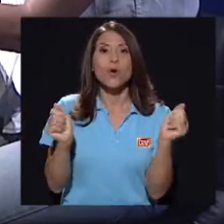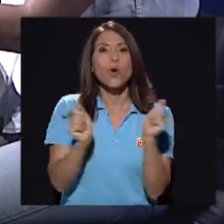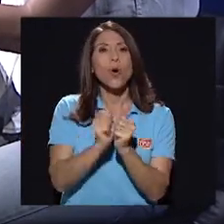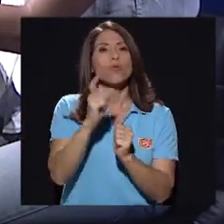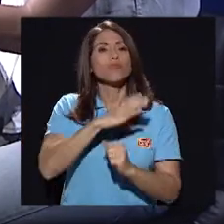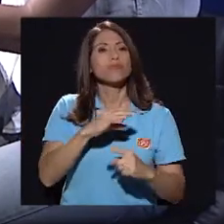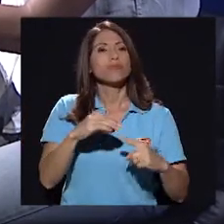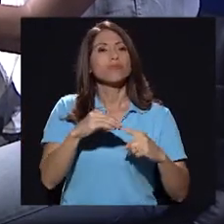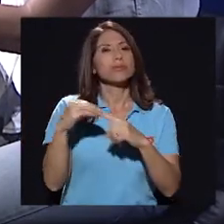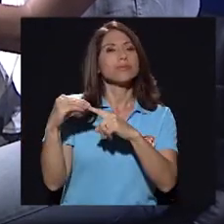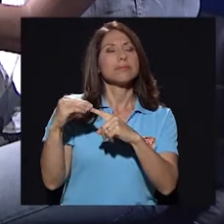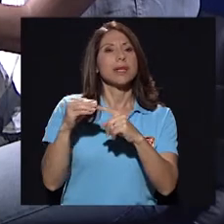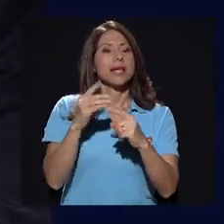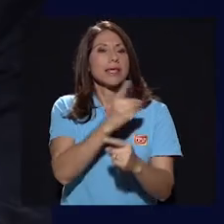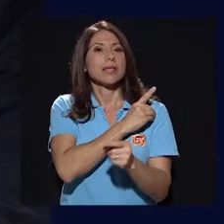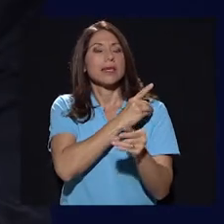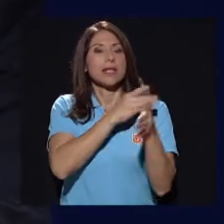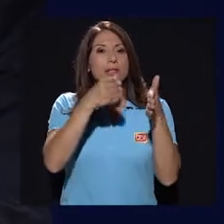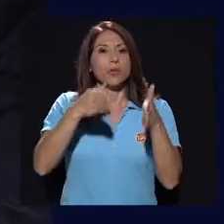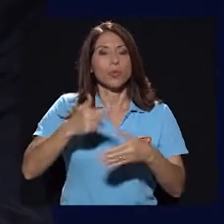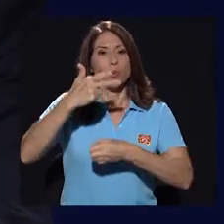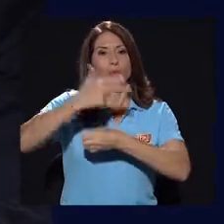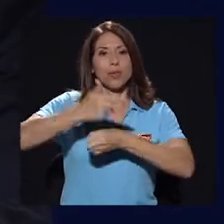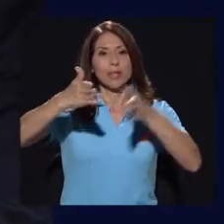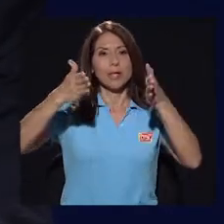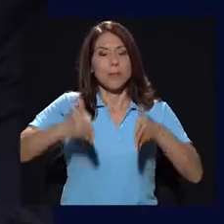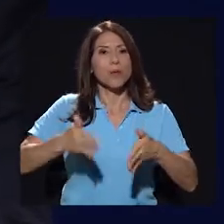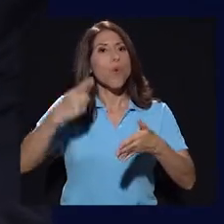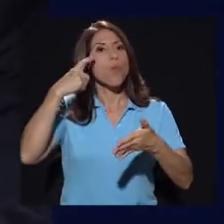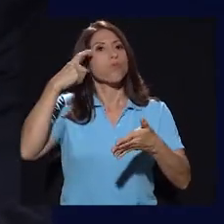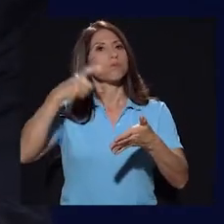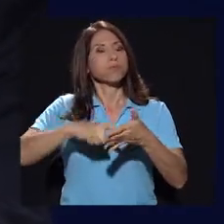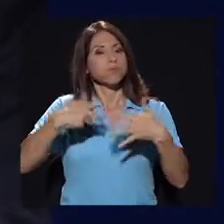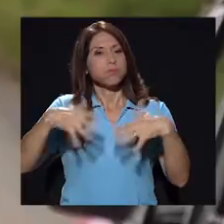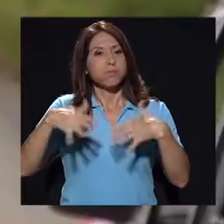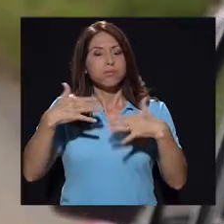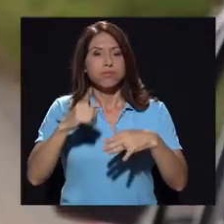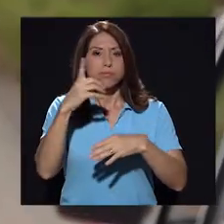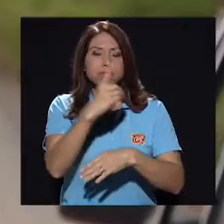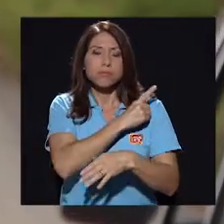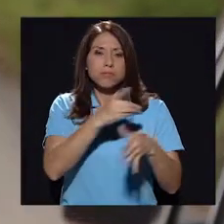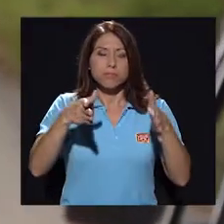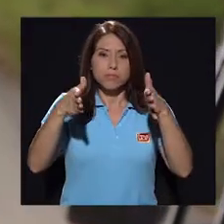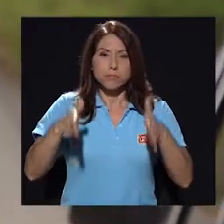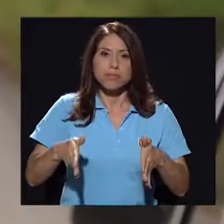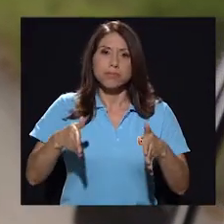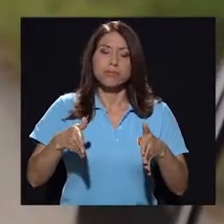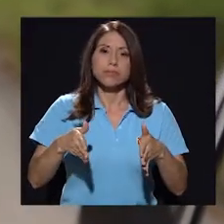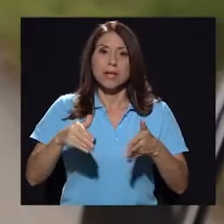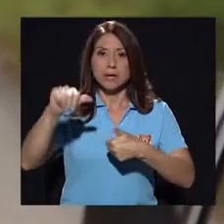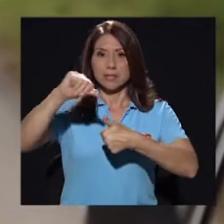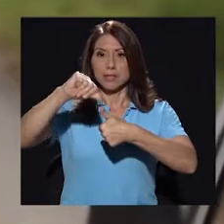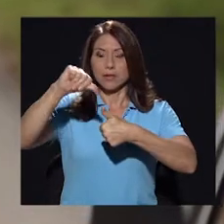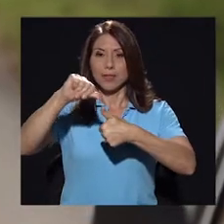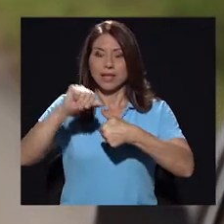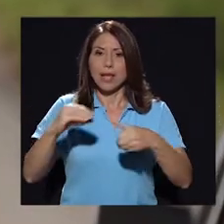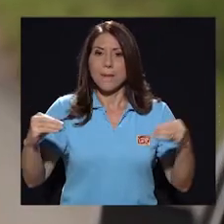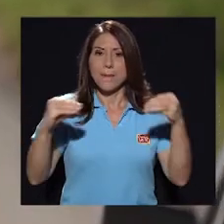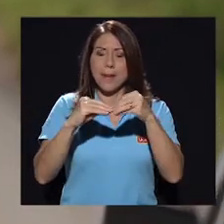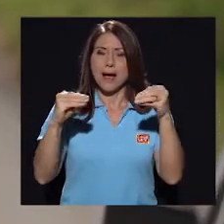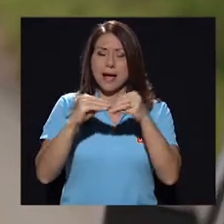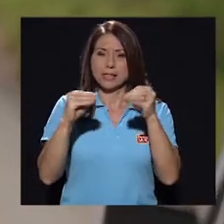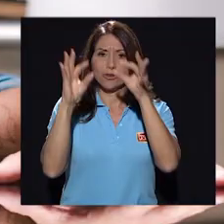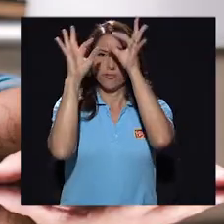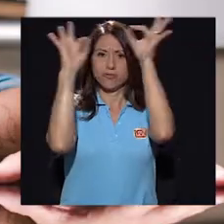particularidad de que es dirigida por un director guatemalteco muy reconocido, uno de los directores de Centroamérica de